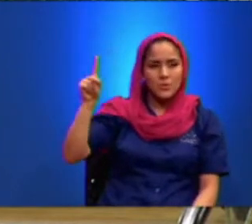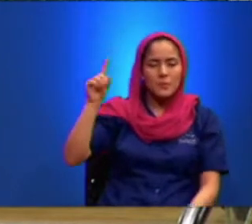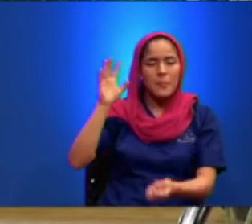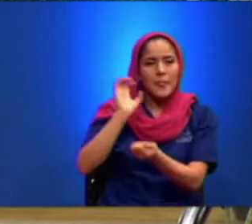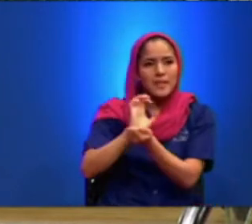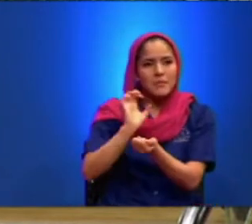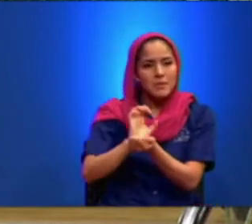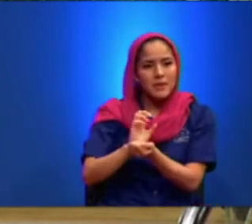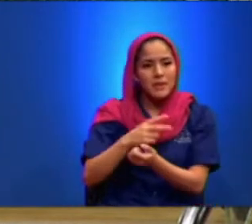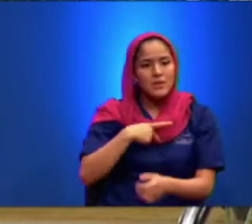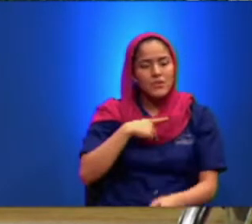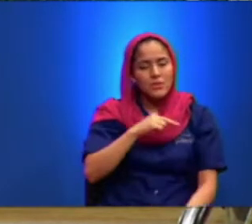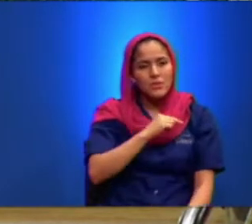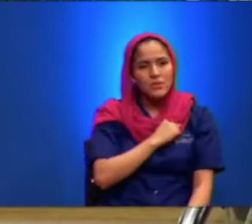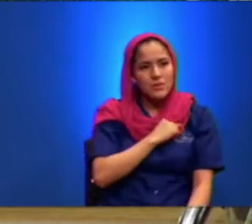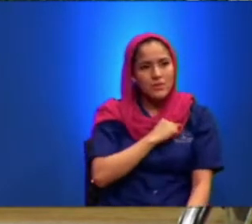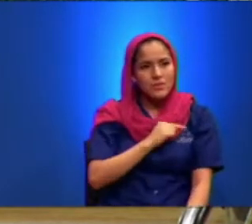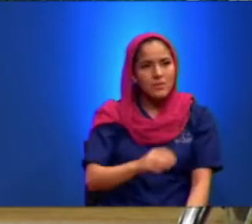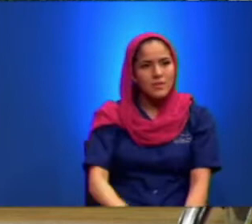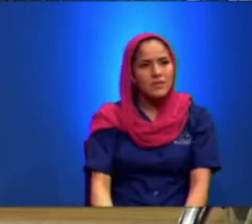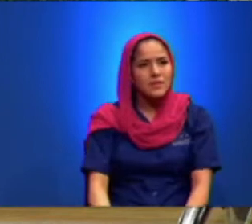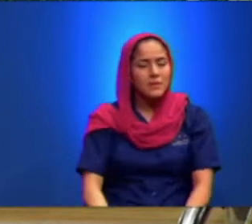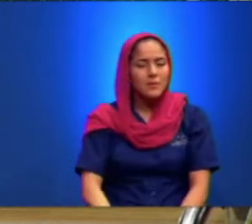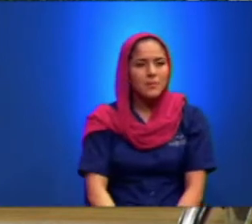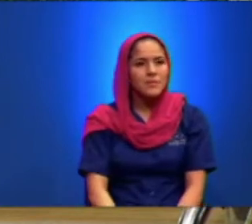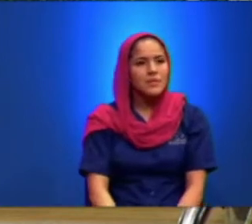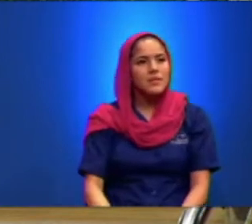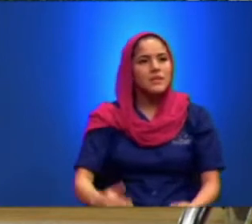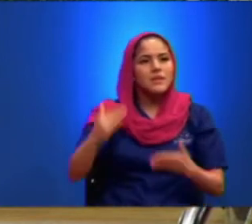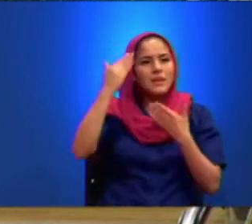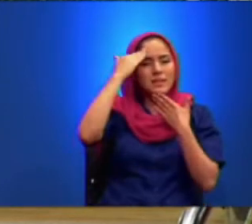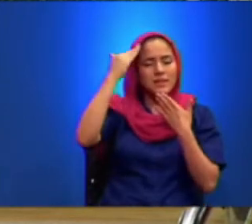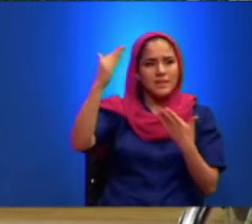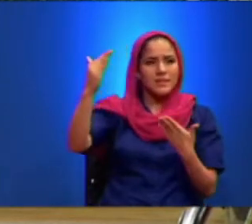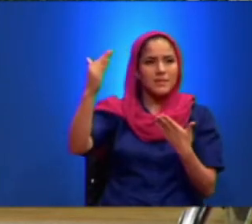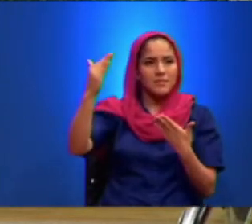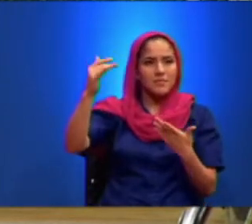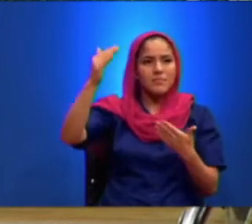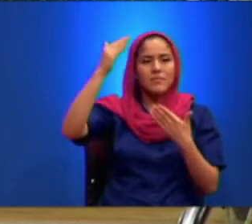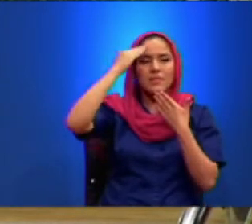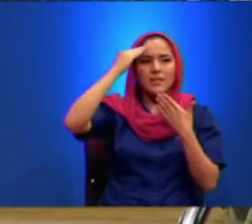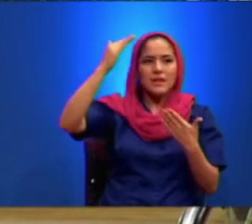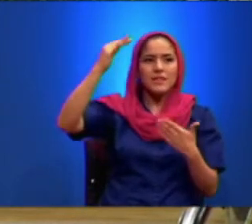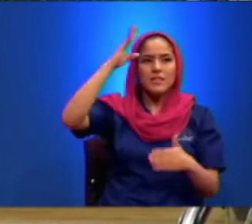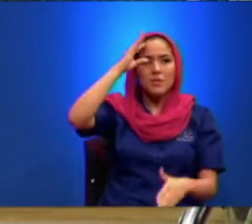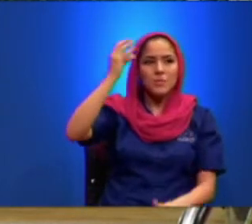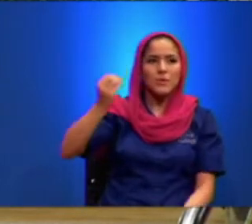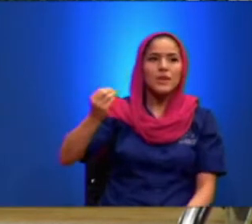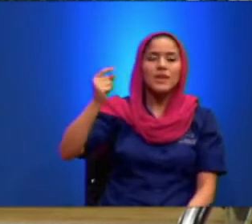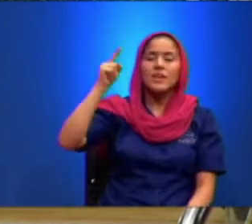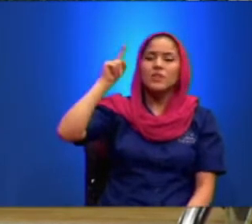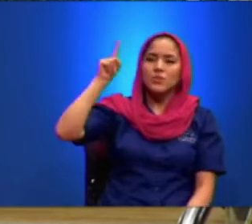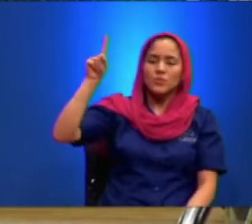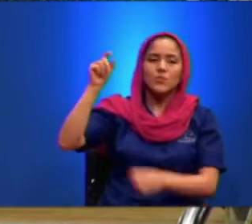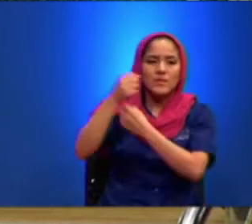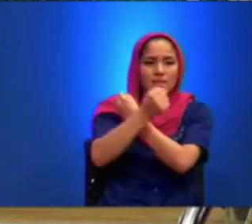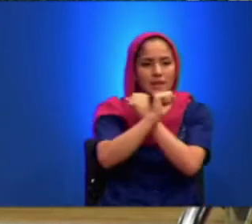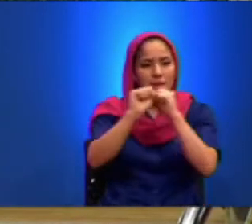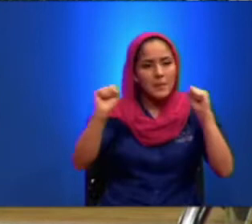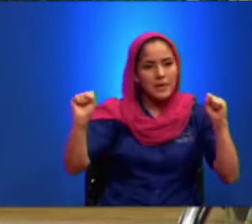Muchas Gracias Gracias Porque Encima Salvarnos